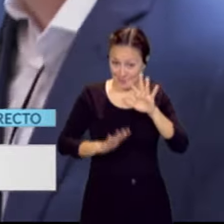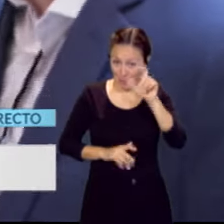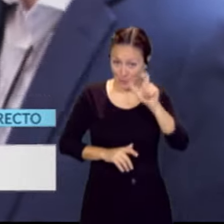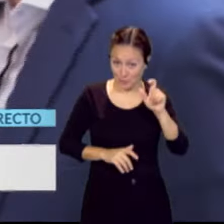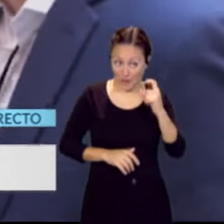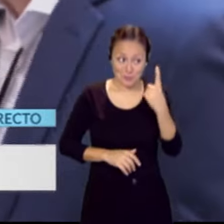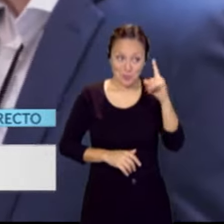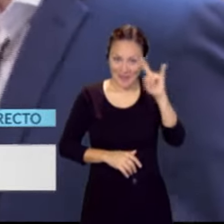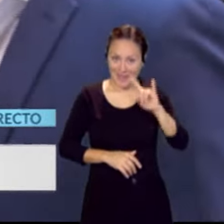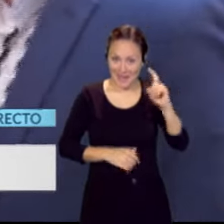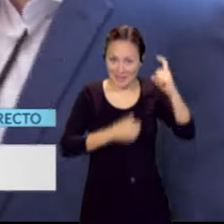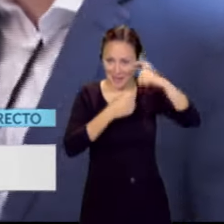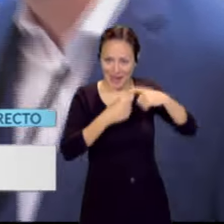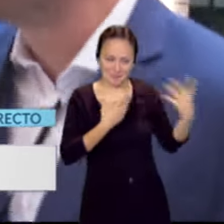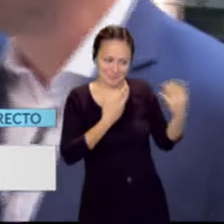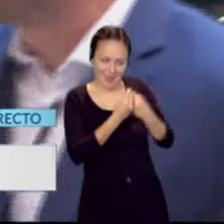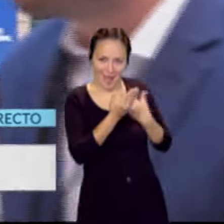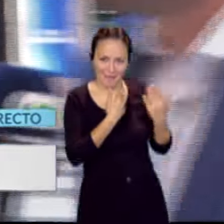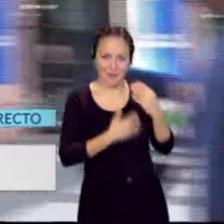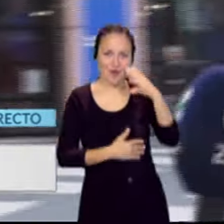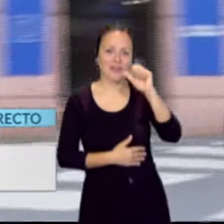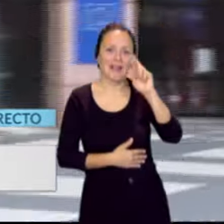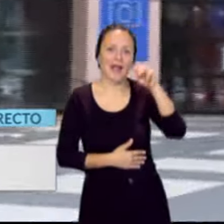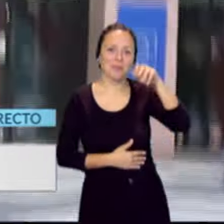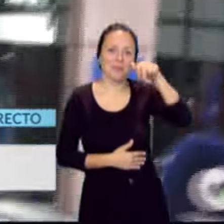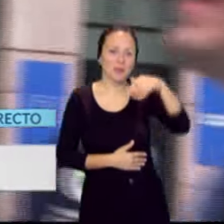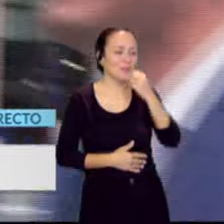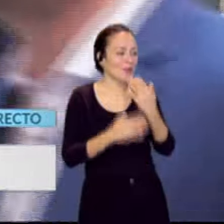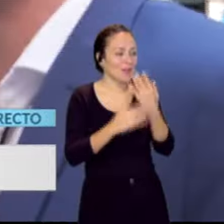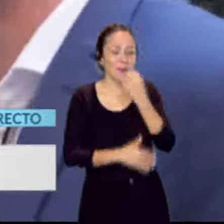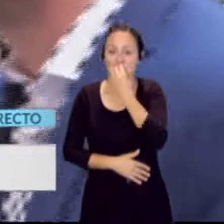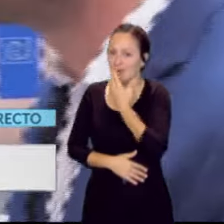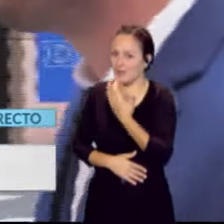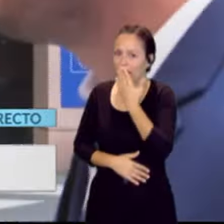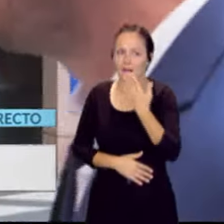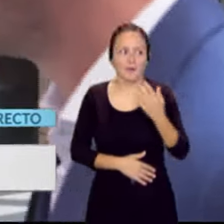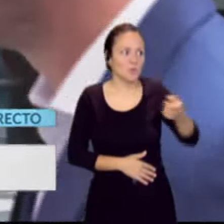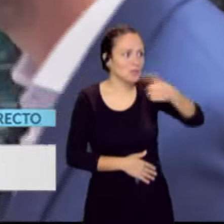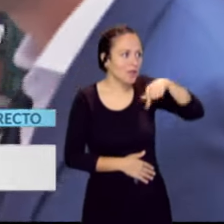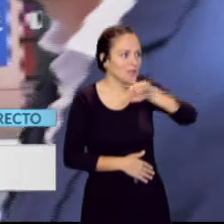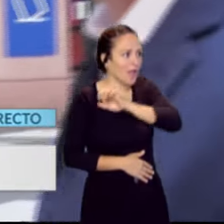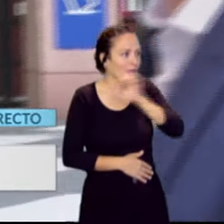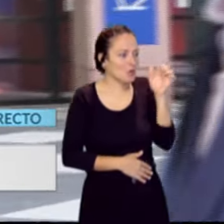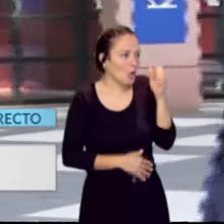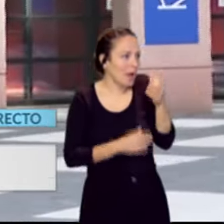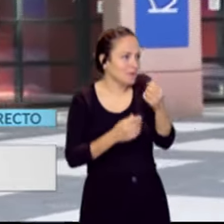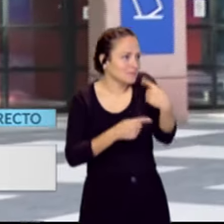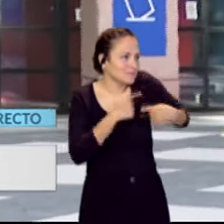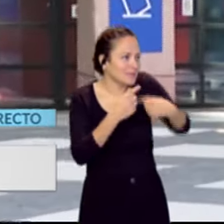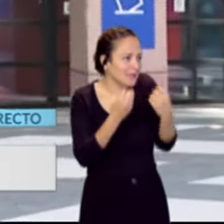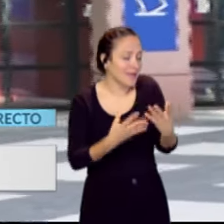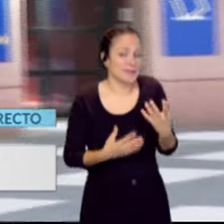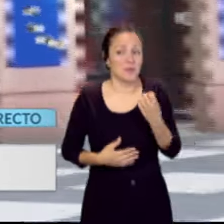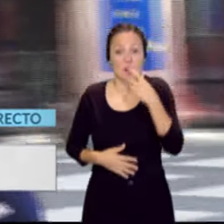con Carmen. Carmen, muy buenos días. Buenos días. Carmen, ¿cómo es un día a día aquí en esta burbuja europea? Bueno, los días a aquí